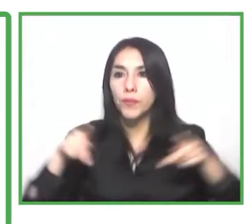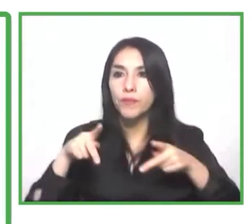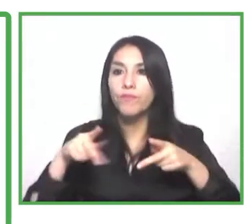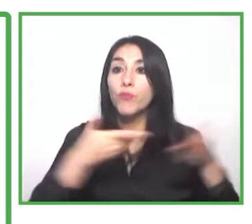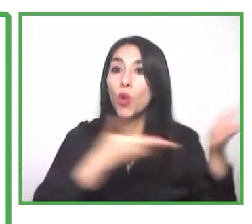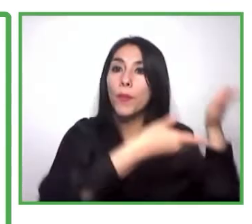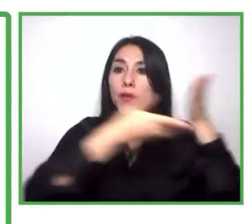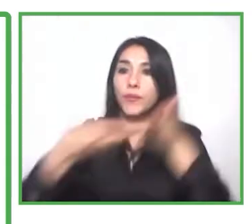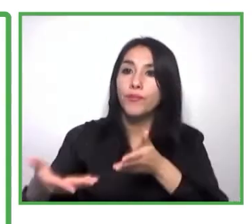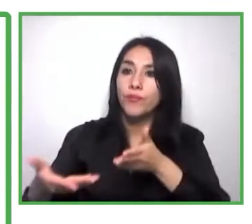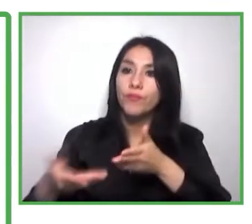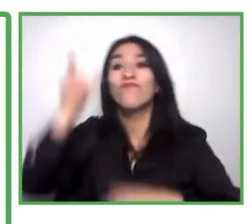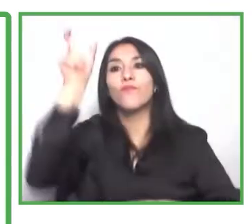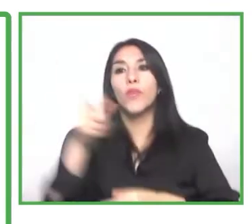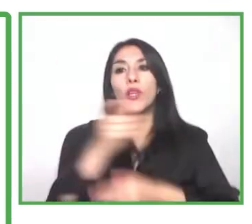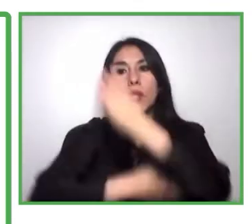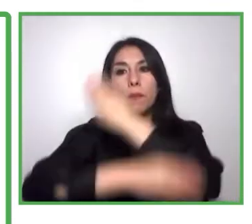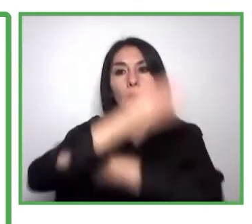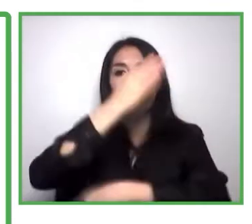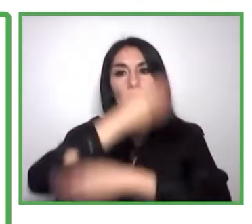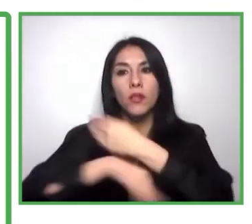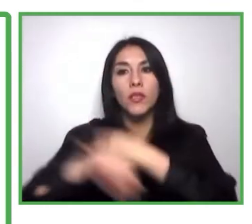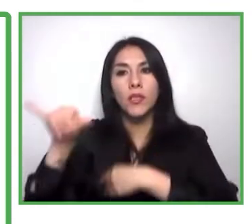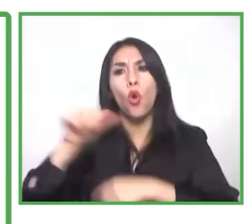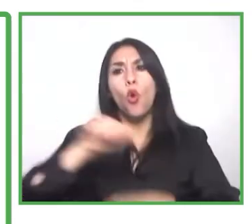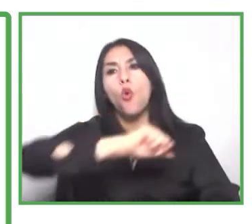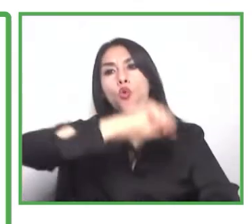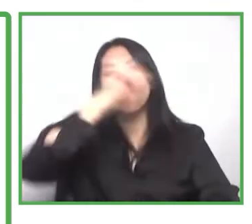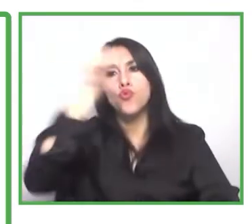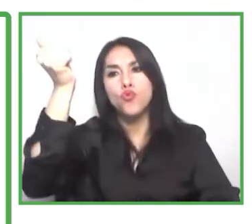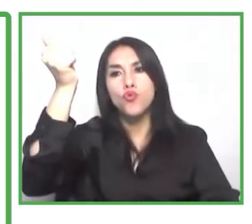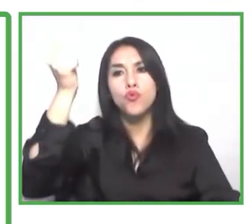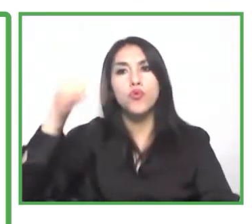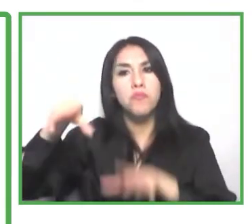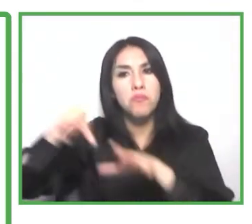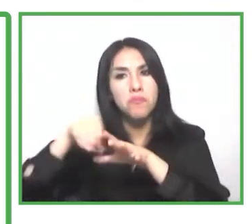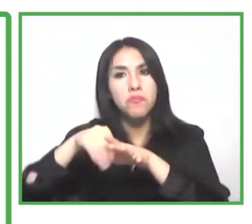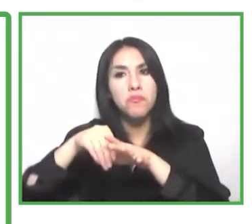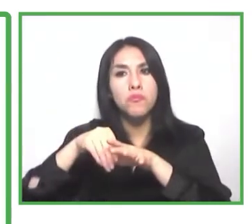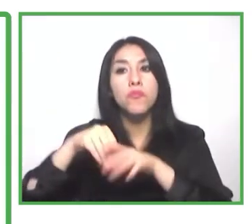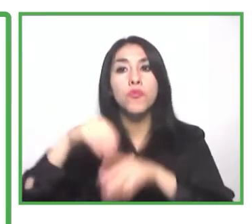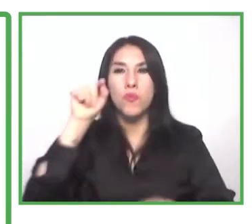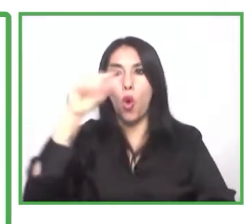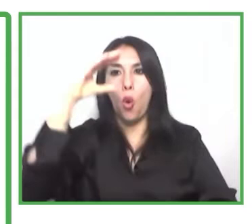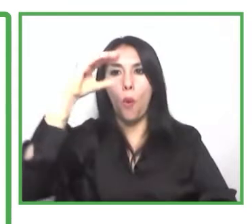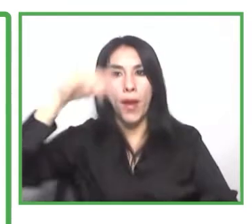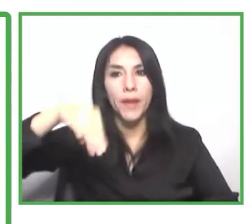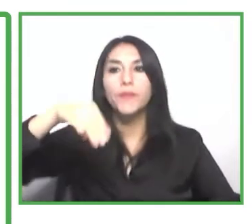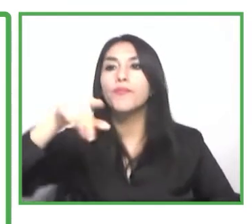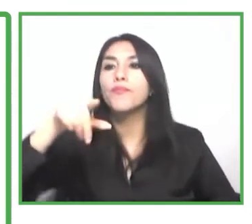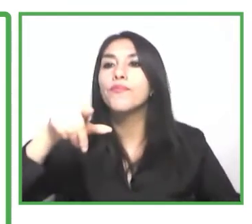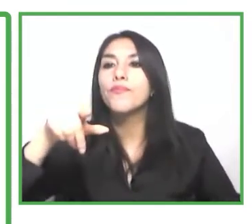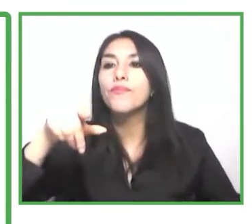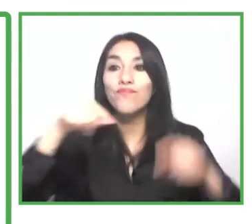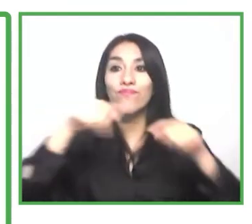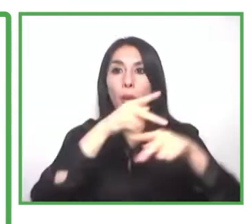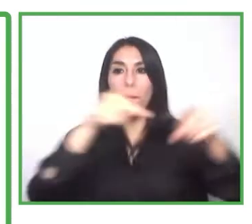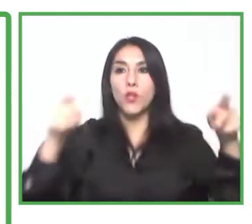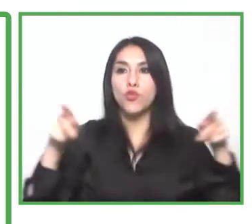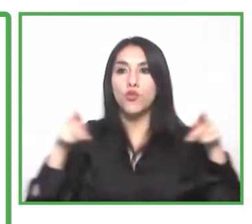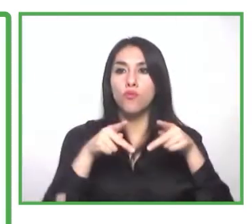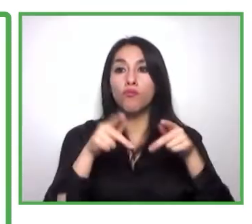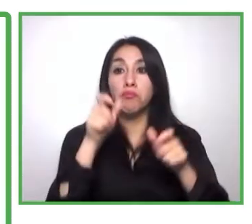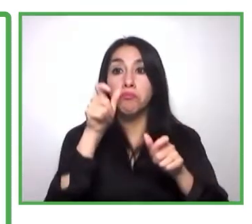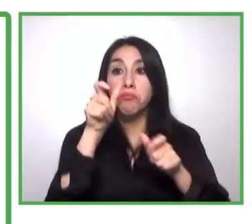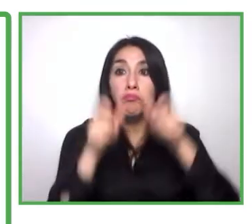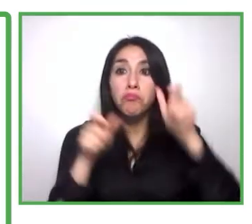hacer colaboración en generar espacios de visibilización de las ofertas laborales de manera colaborativa, y